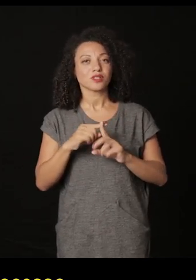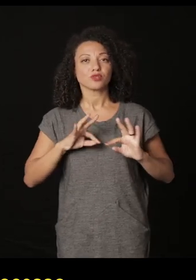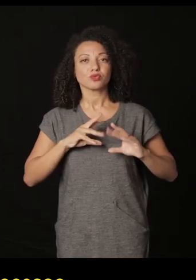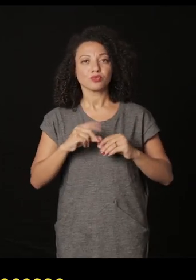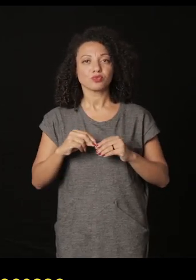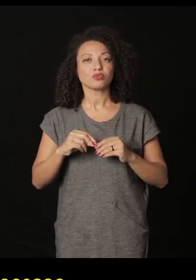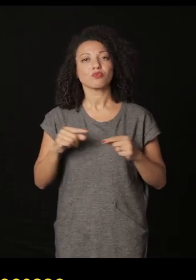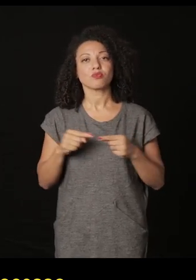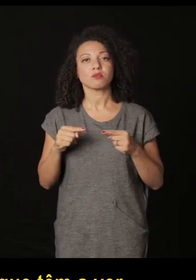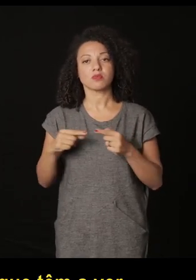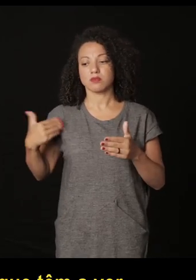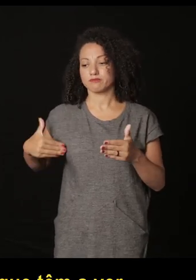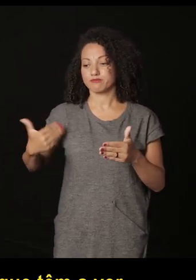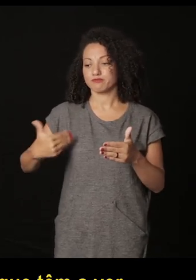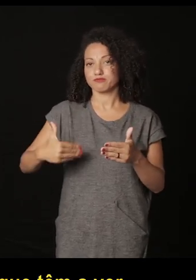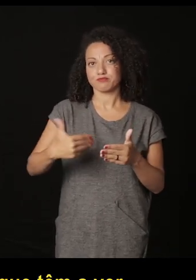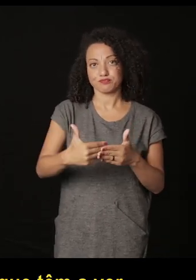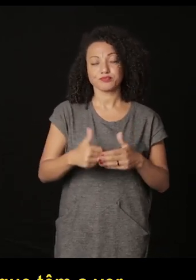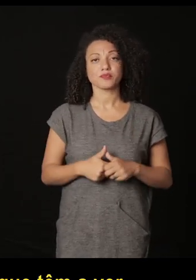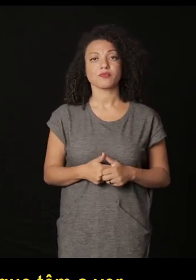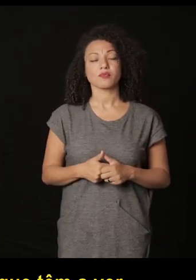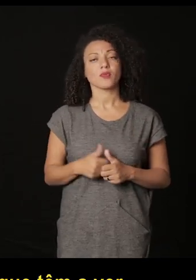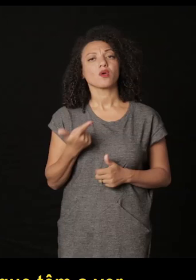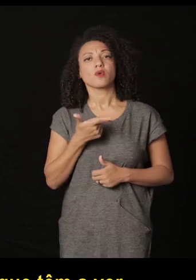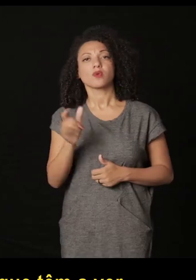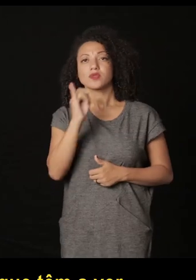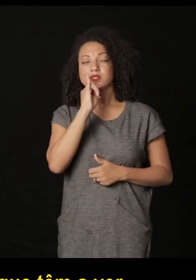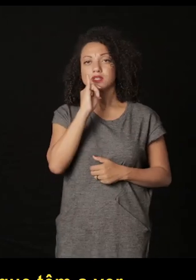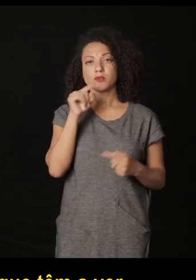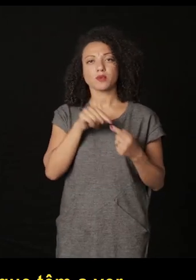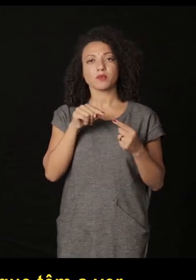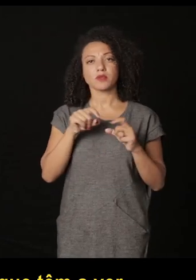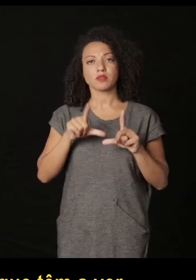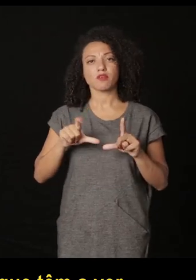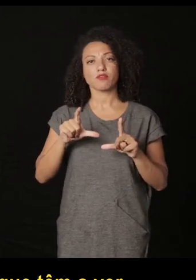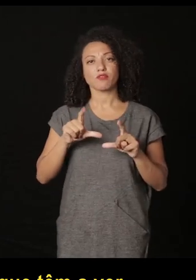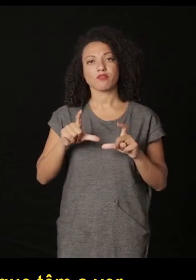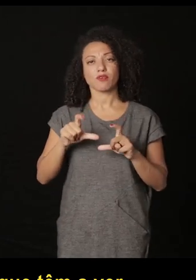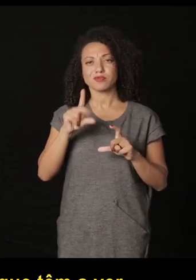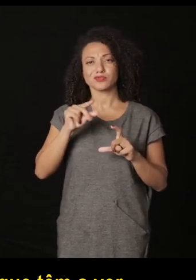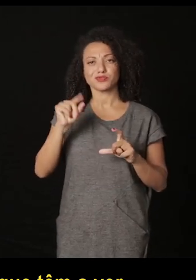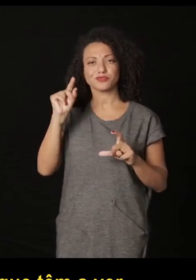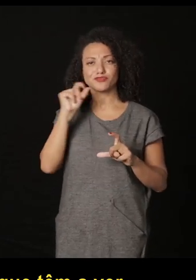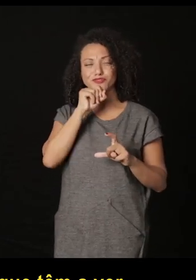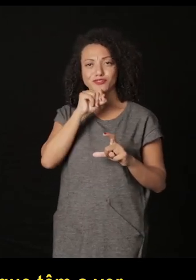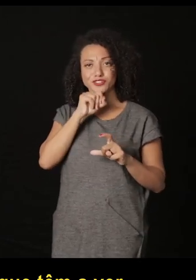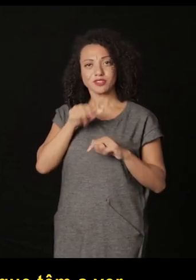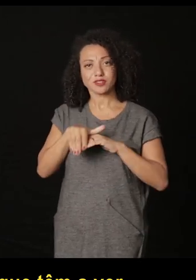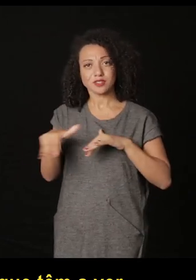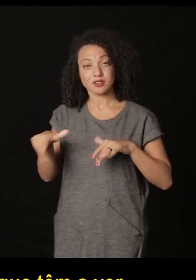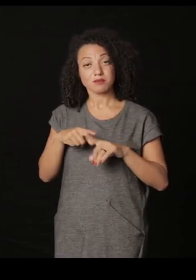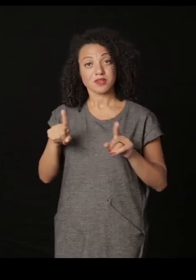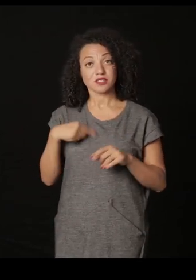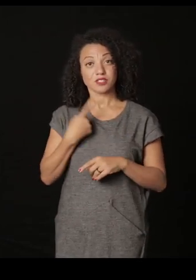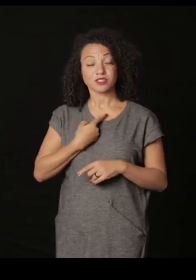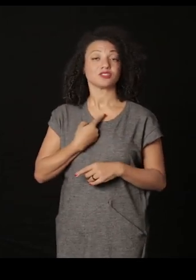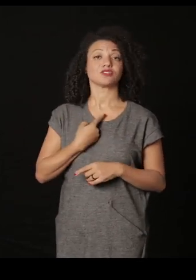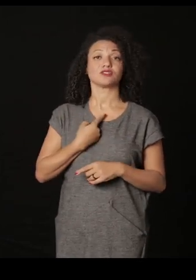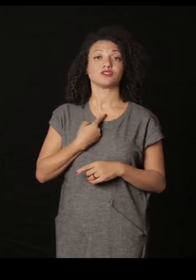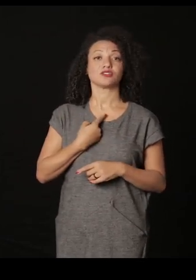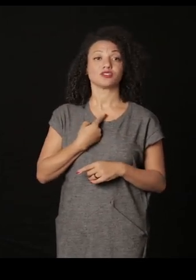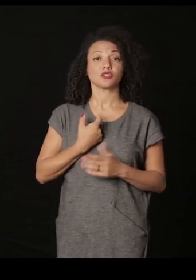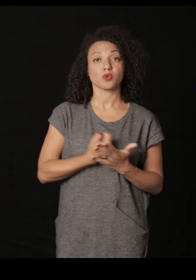proceso ahora estos son otros ejemplos que tienen que ver con fotografía también antigua de archivo pero